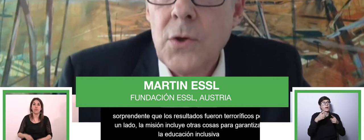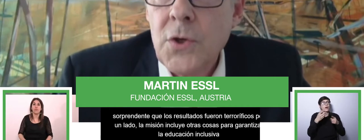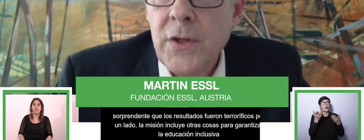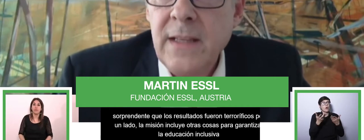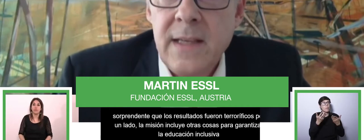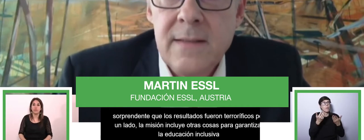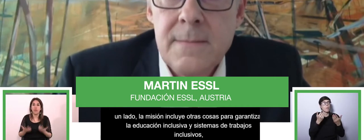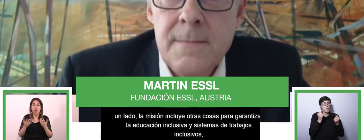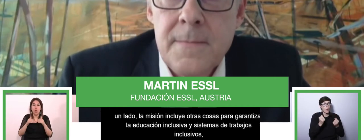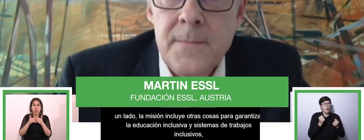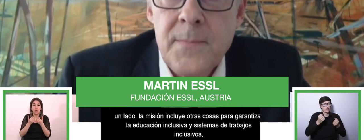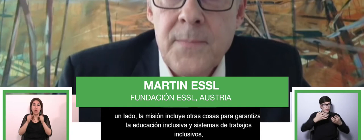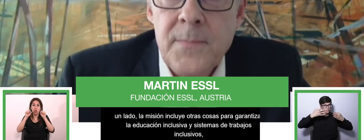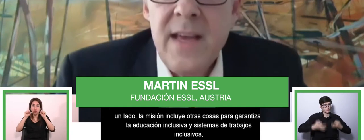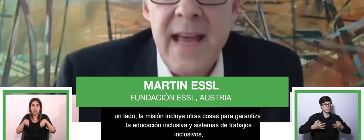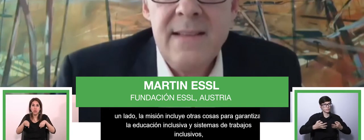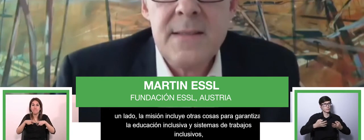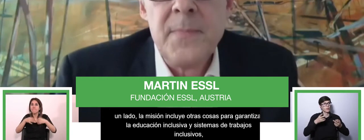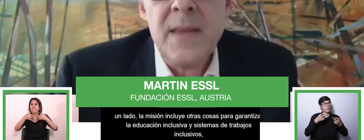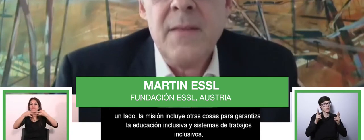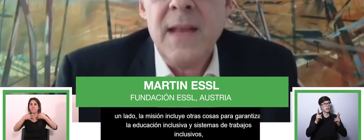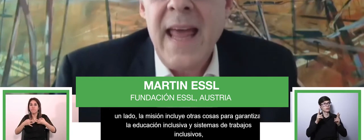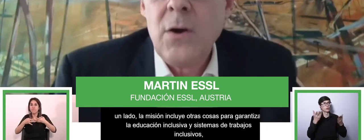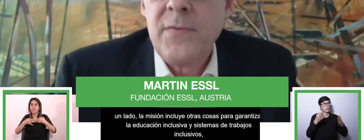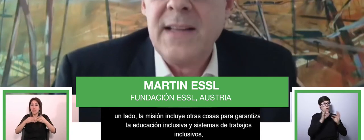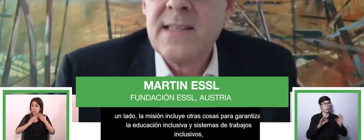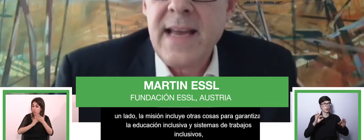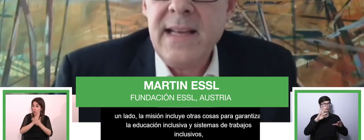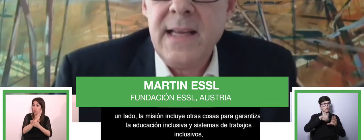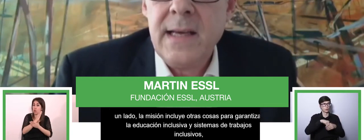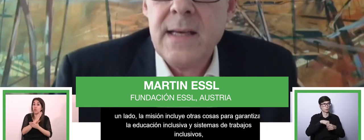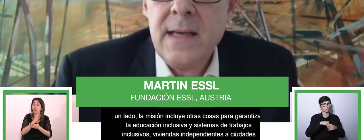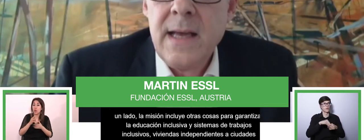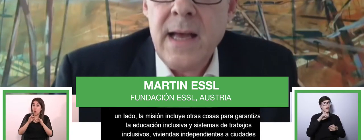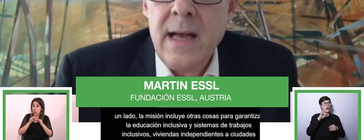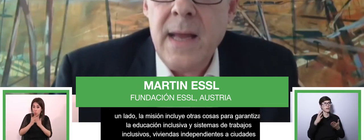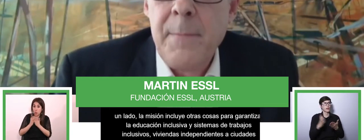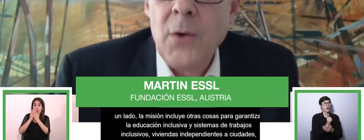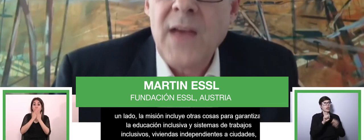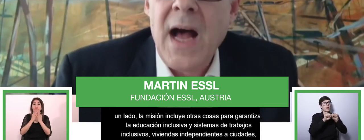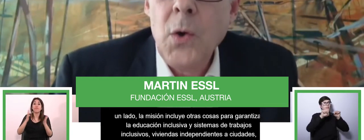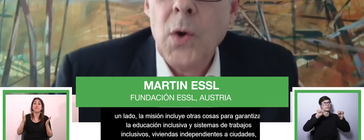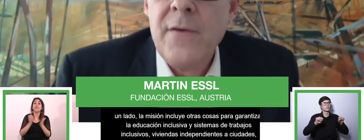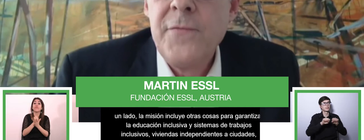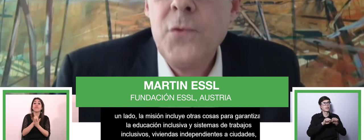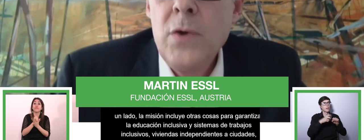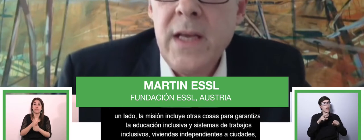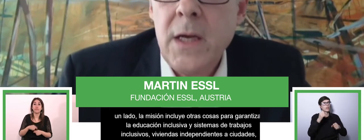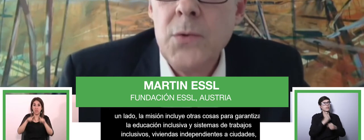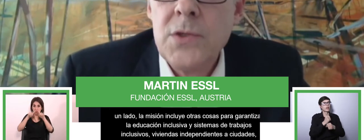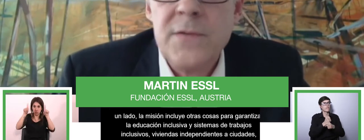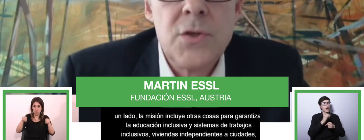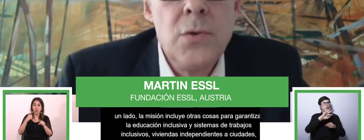viviendas independientes en ciudades. Por otro lado, la falta de comprensión respecto